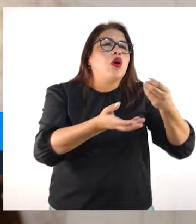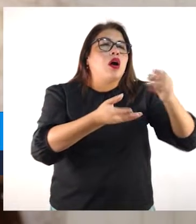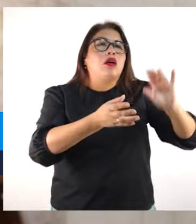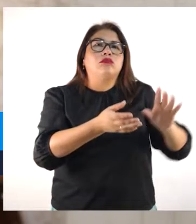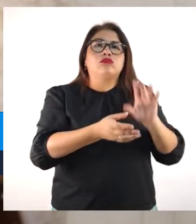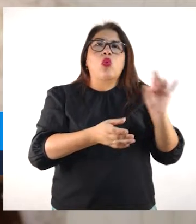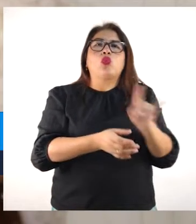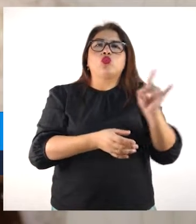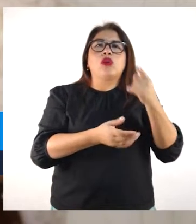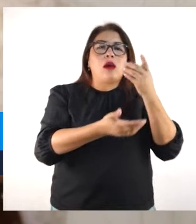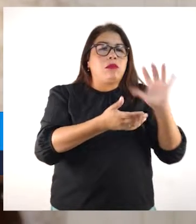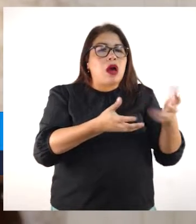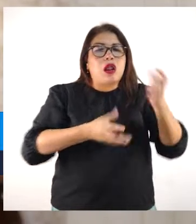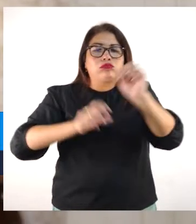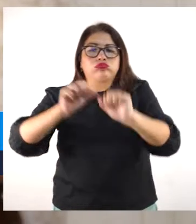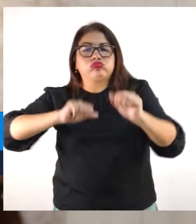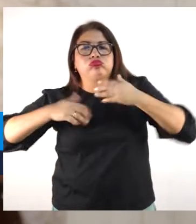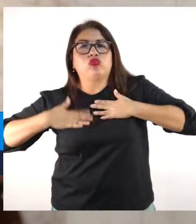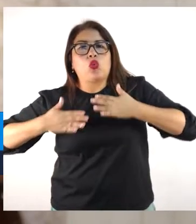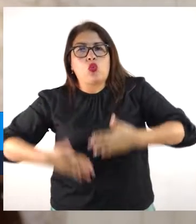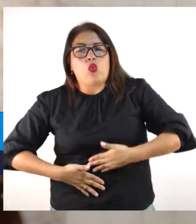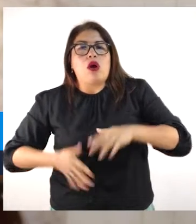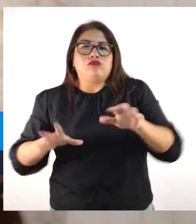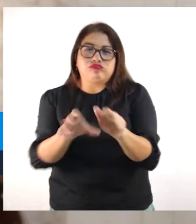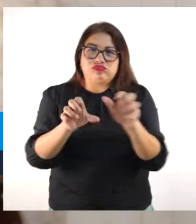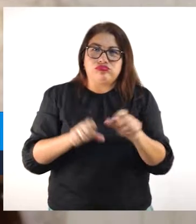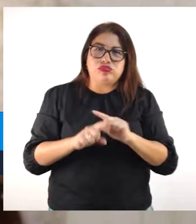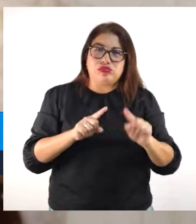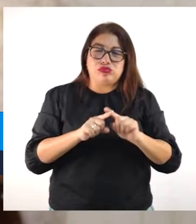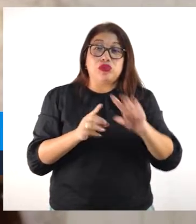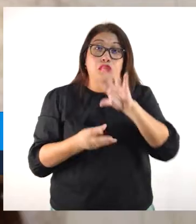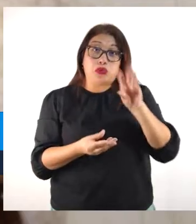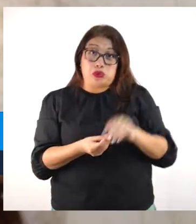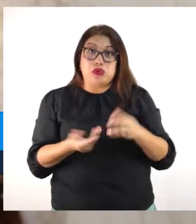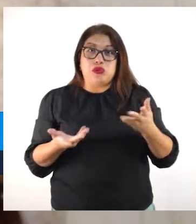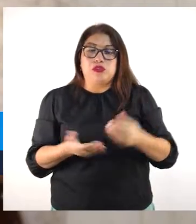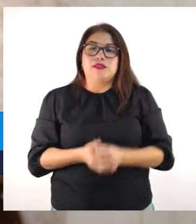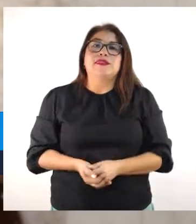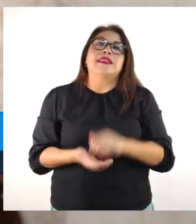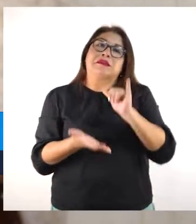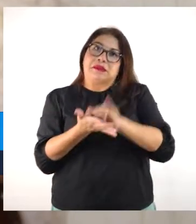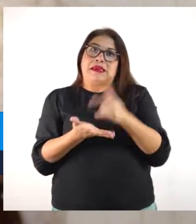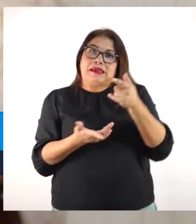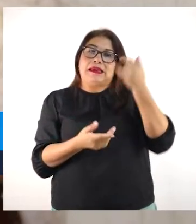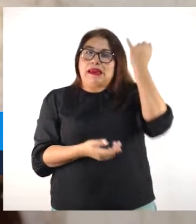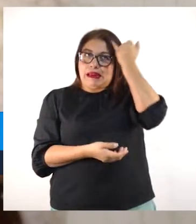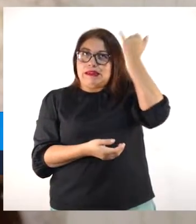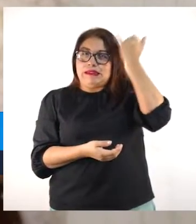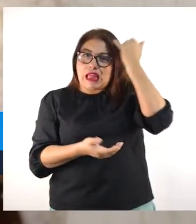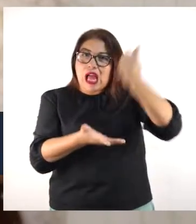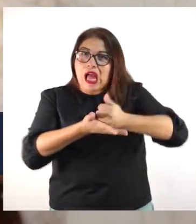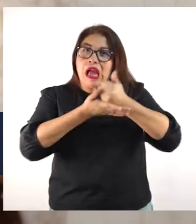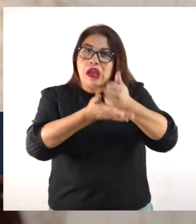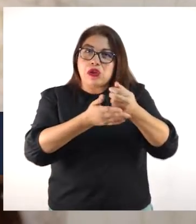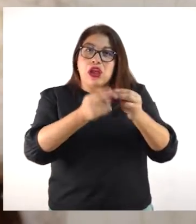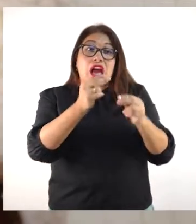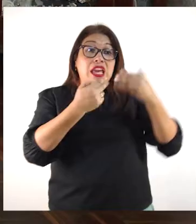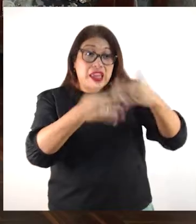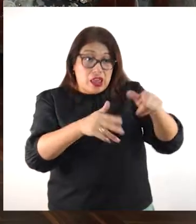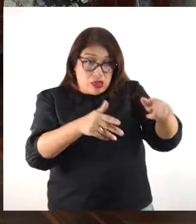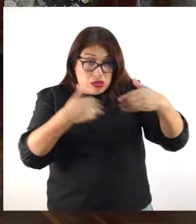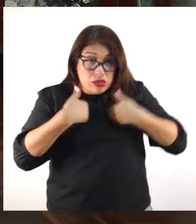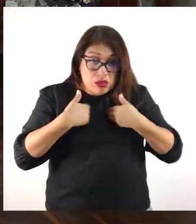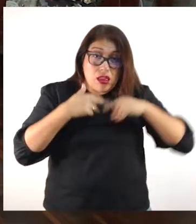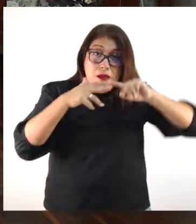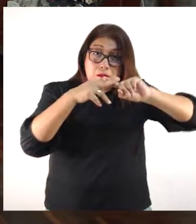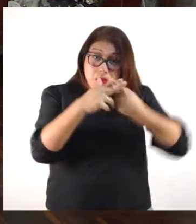ejemplo, el tema de los masajes, etc. O sea, como te vuelvo a repetir, o sea, la idea es ayudar a que el negocio que ya está